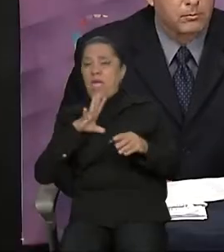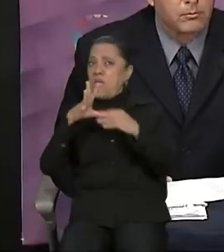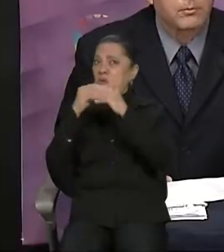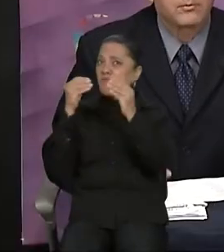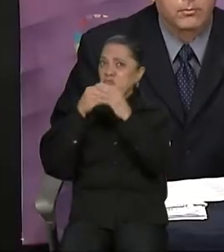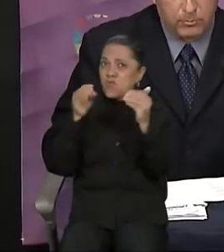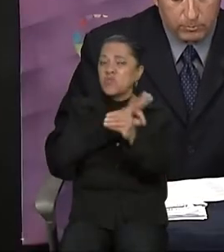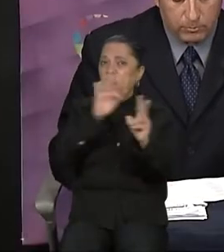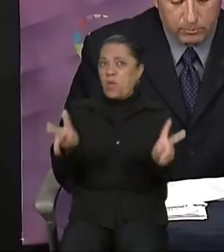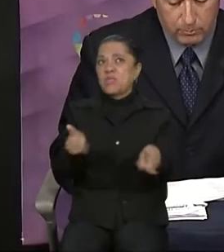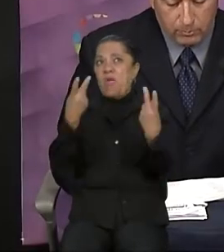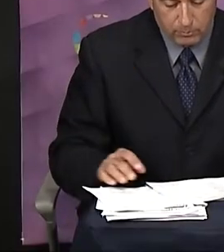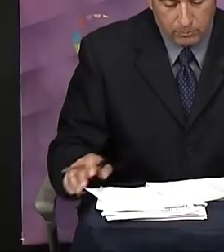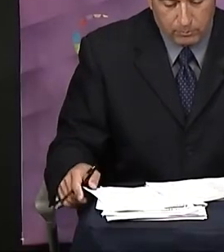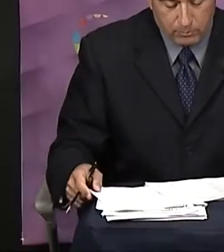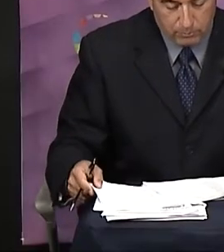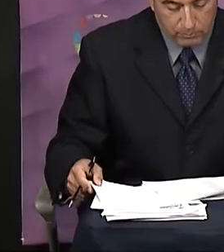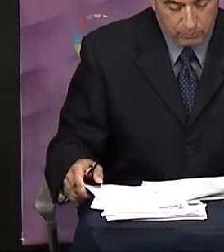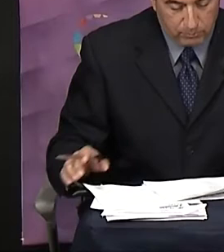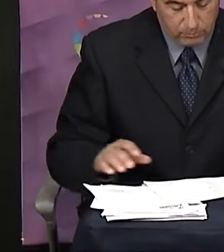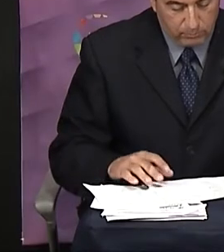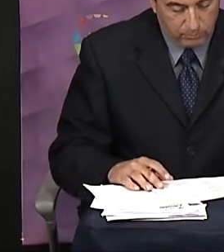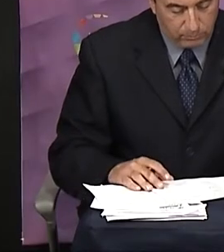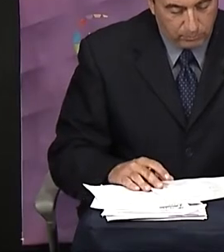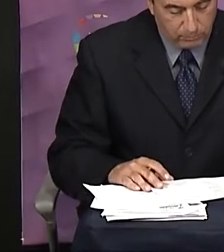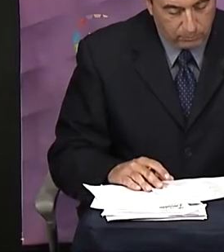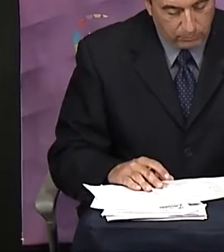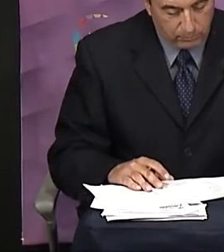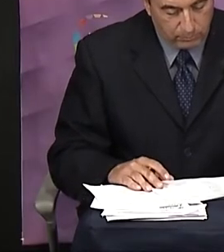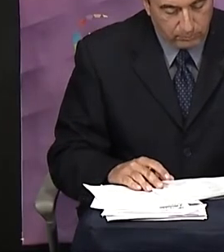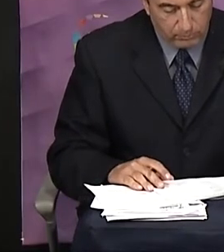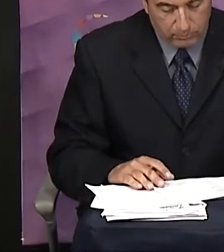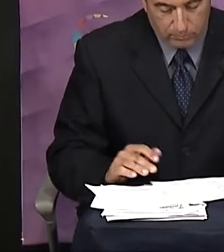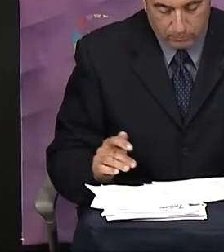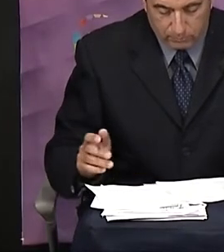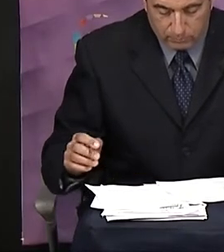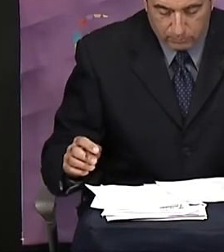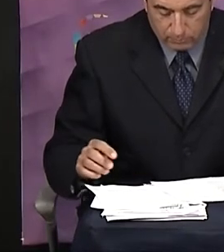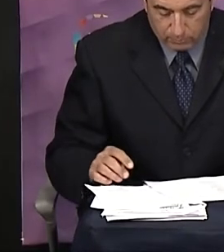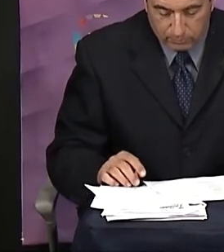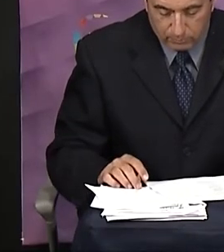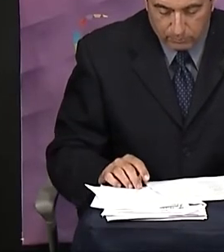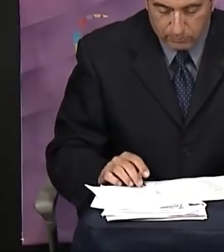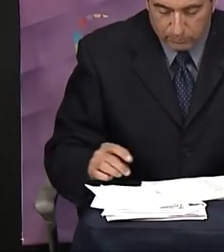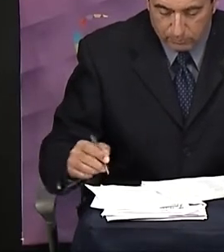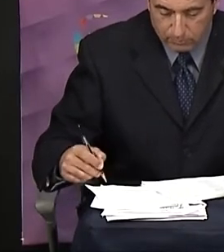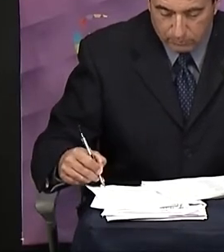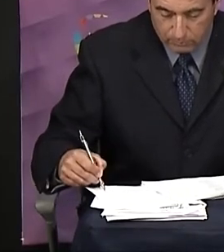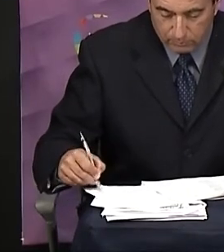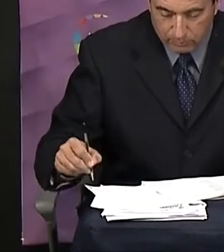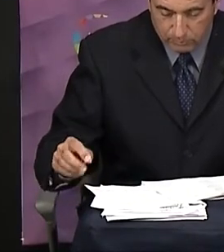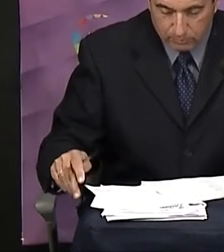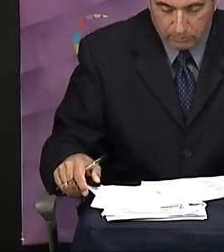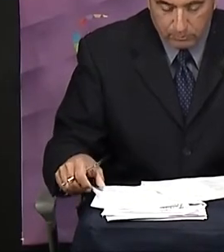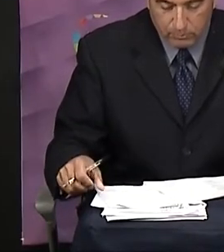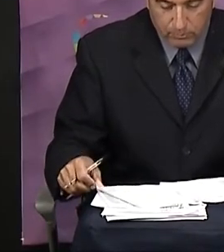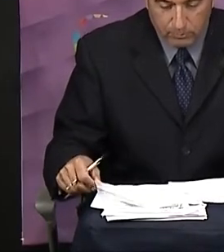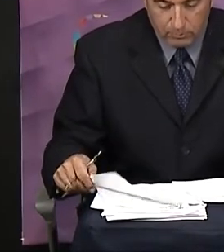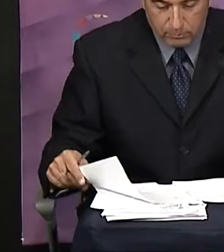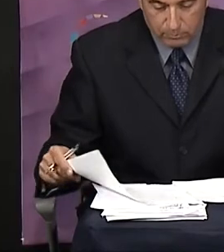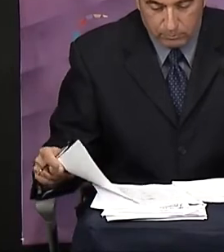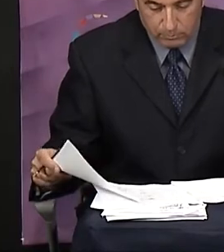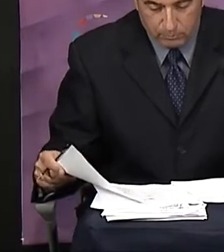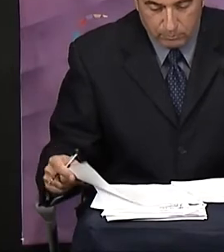Candidato, se ha terminado su tiempo. Una disculpa, es momento ahora de escuchar a quien también integra la fórmula del Partido de la